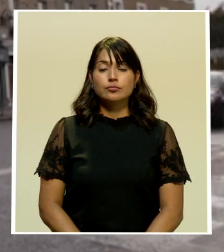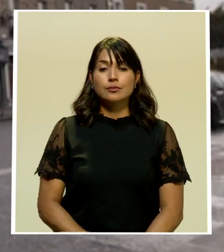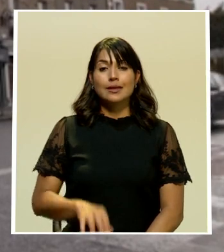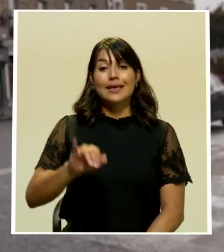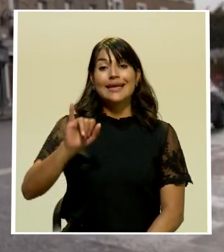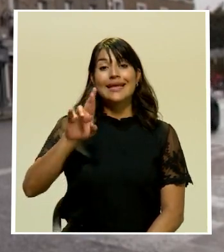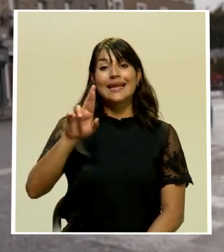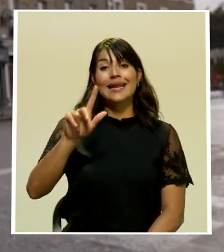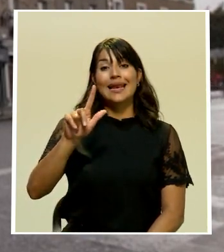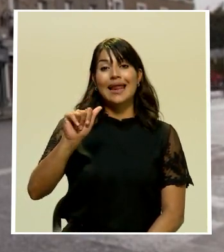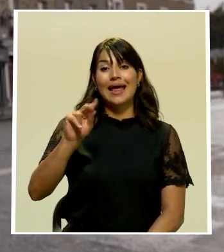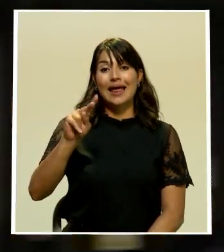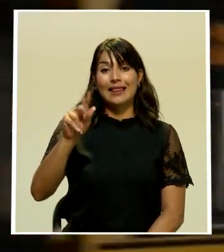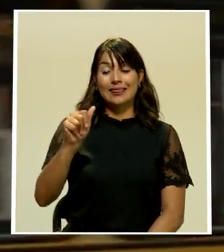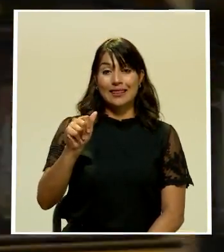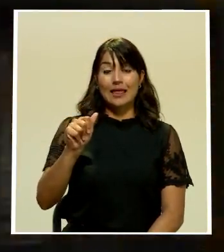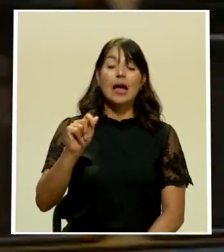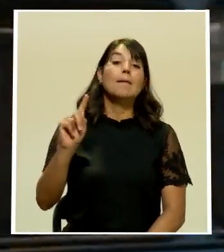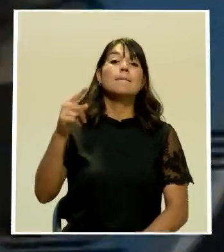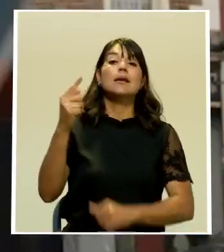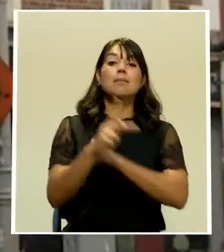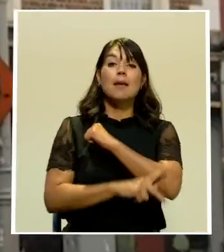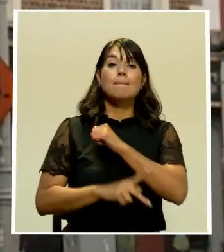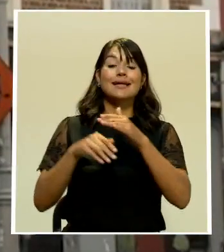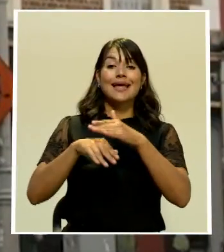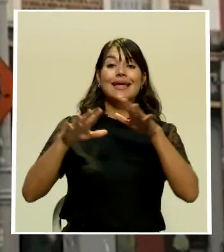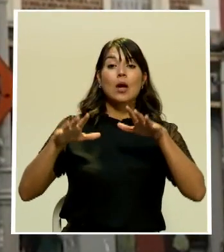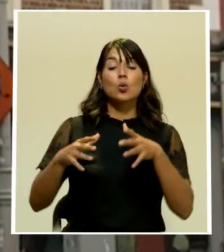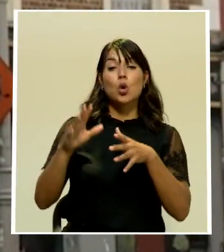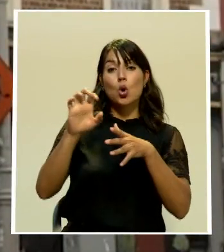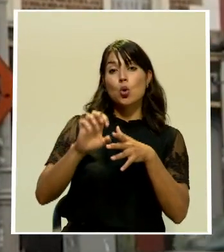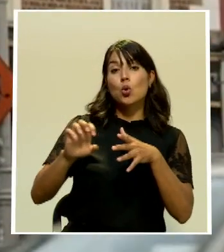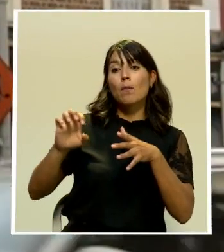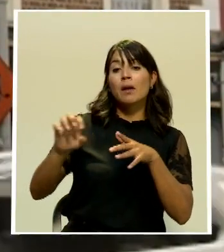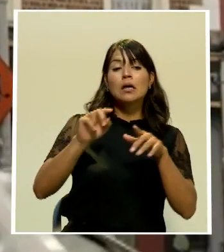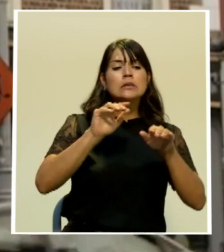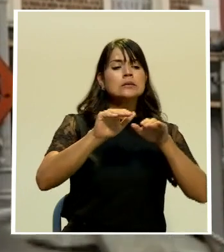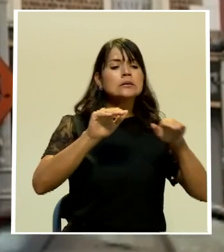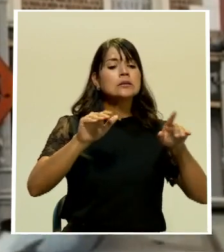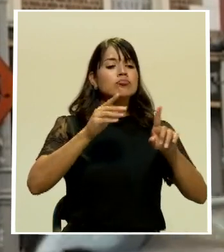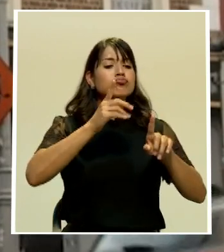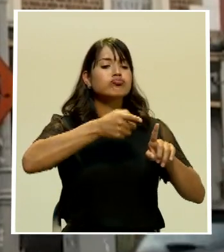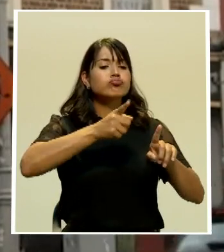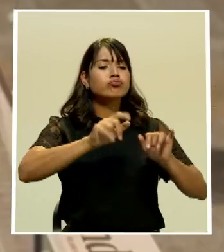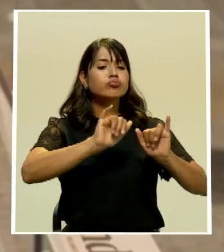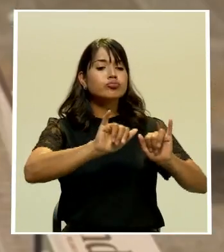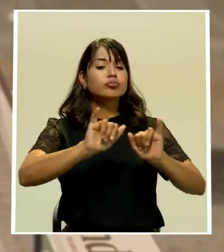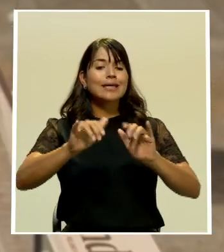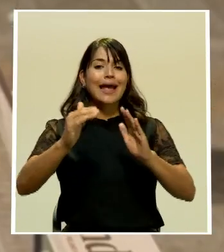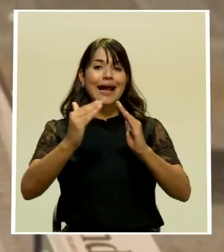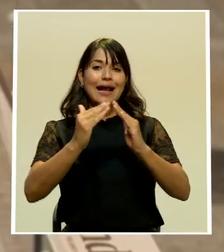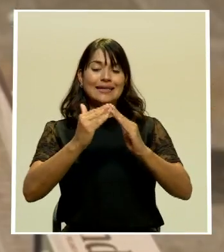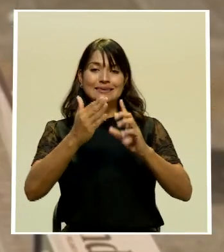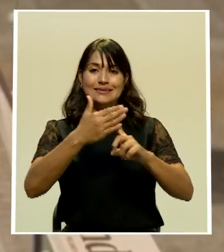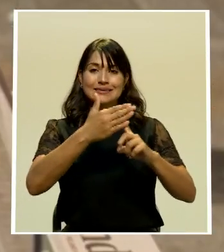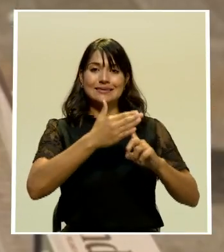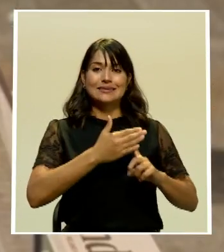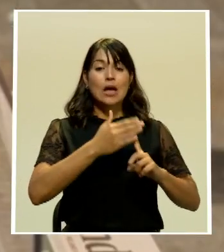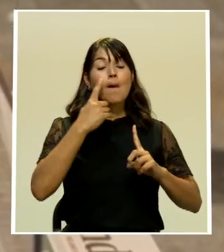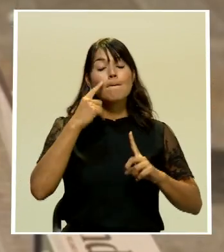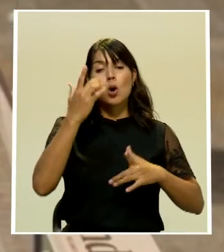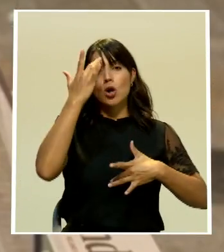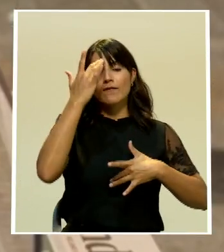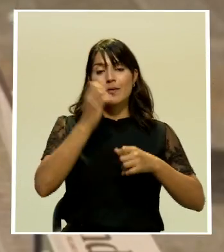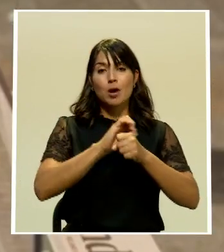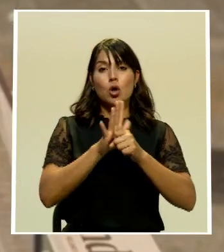Irlanda es el primer país de la Unión Europea en reconfinar a su población para enfrentar la pandemia de coronavirus la medida en vigor a